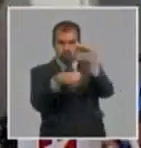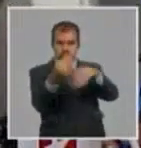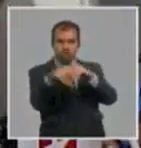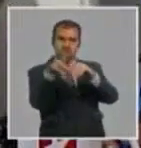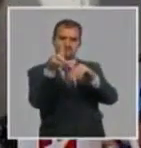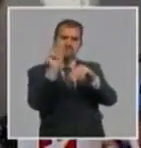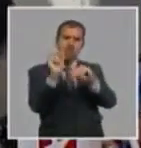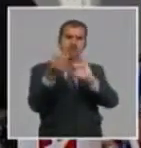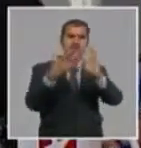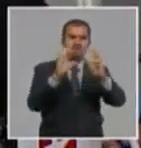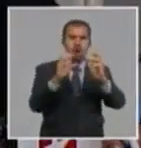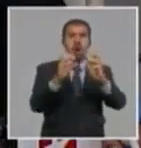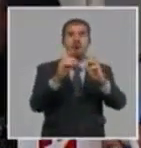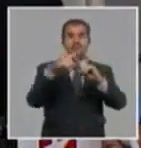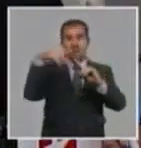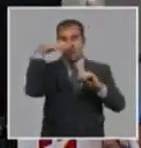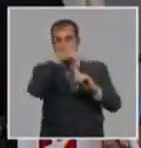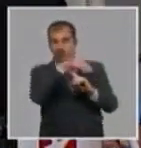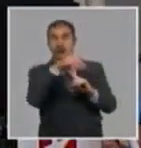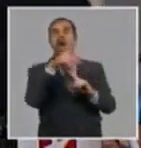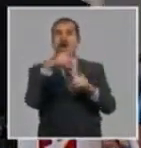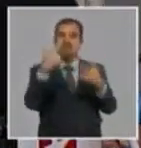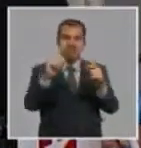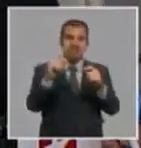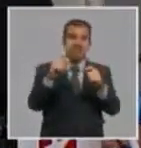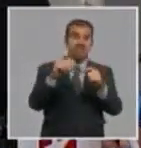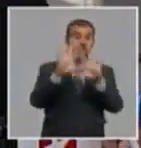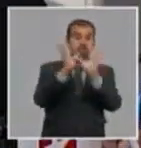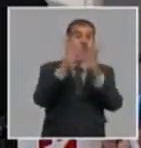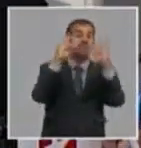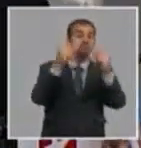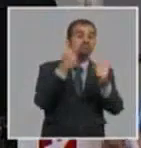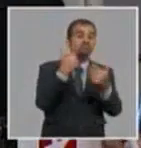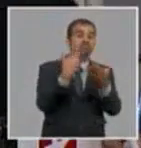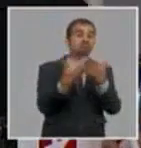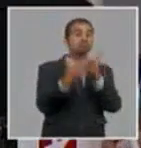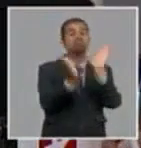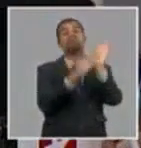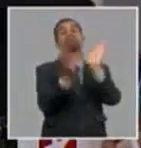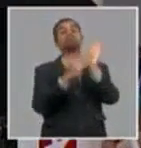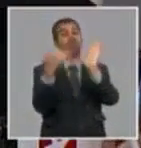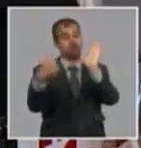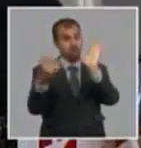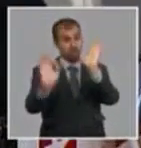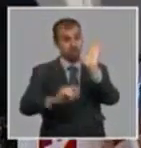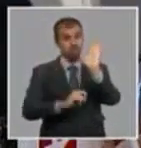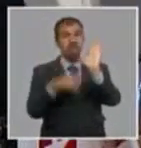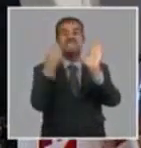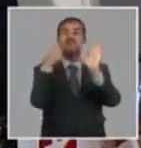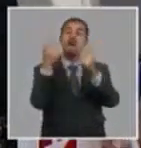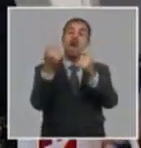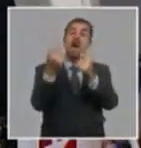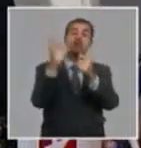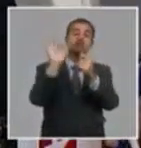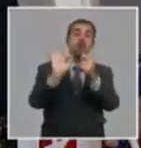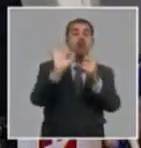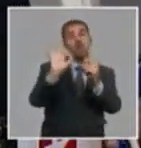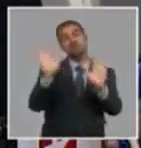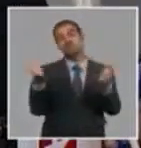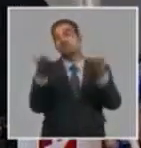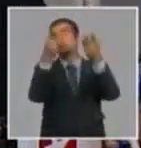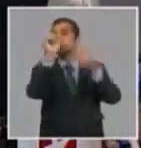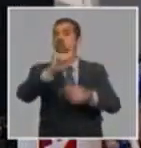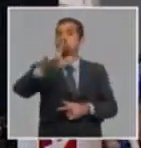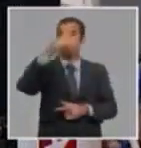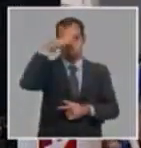termina con la innovación. Es la ciencia aplicada con resultados tangibles en la economía real o en el desarrollo social del